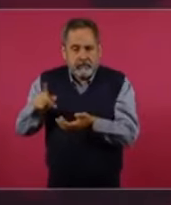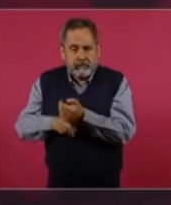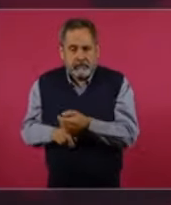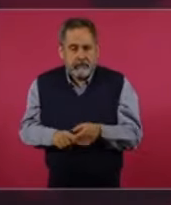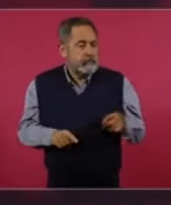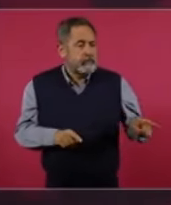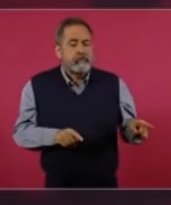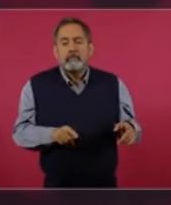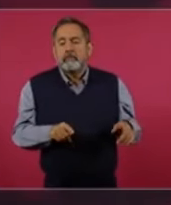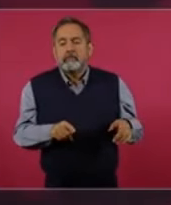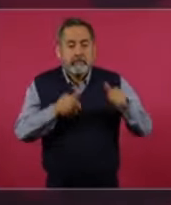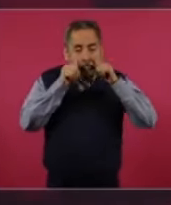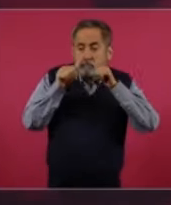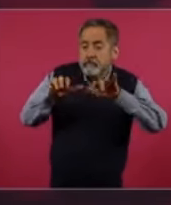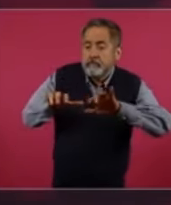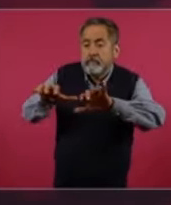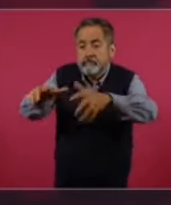social.